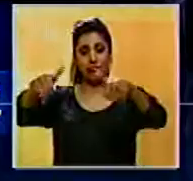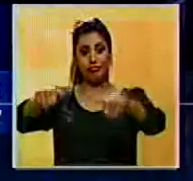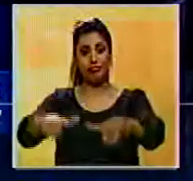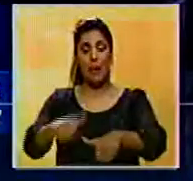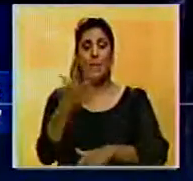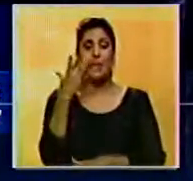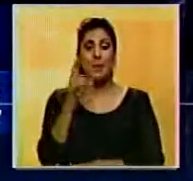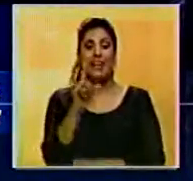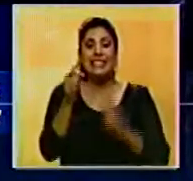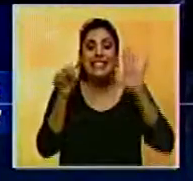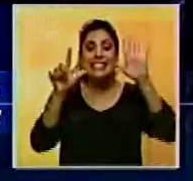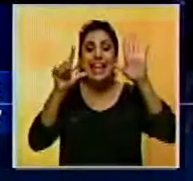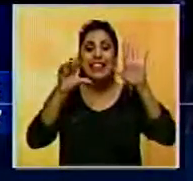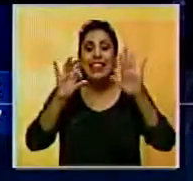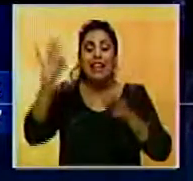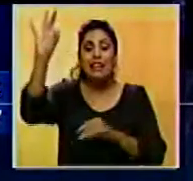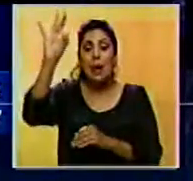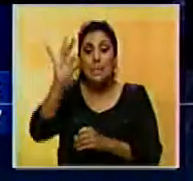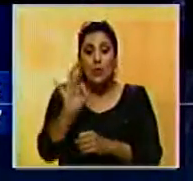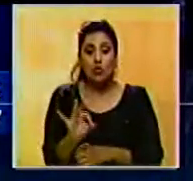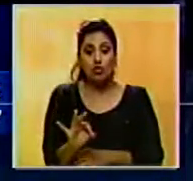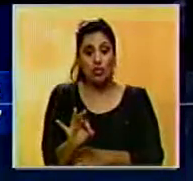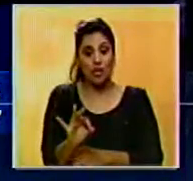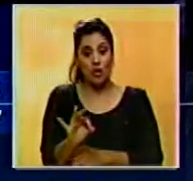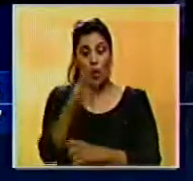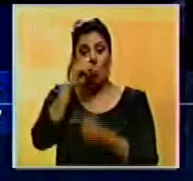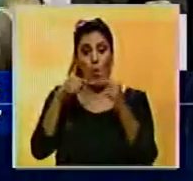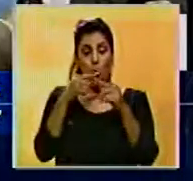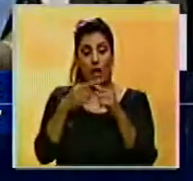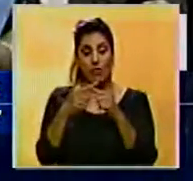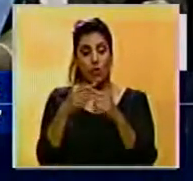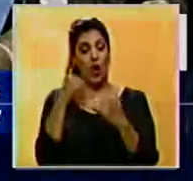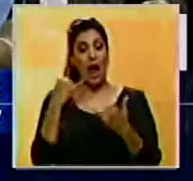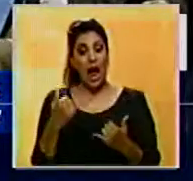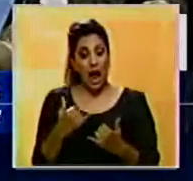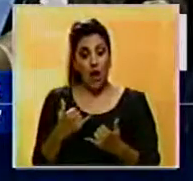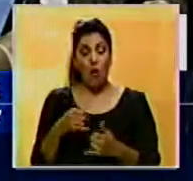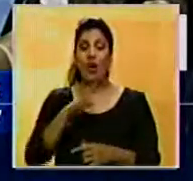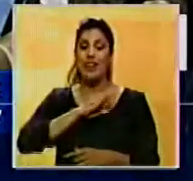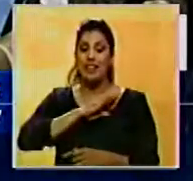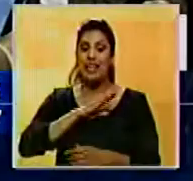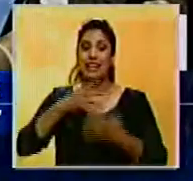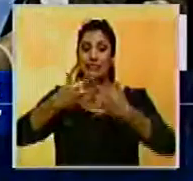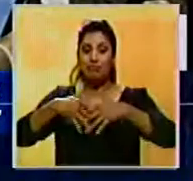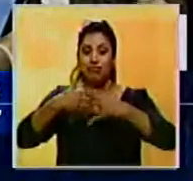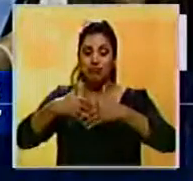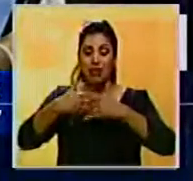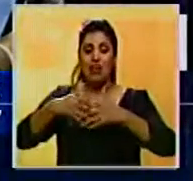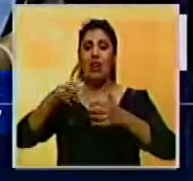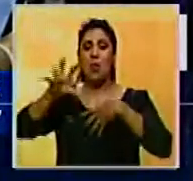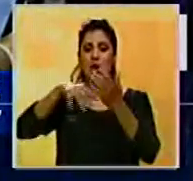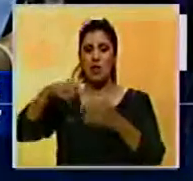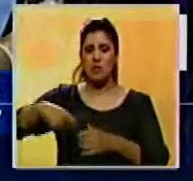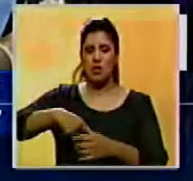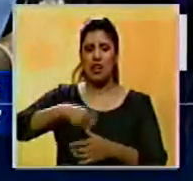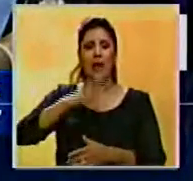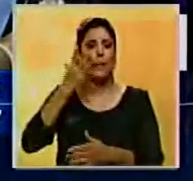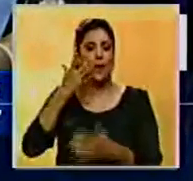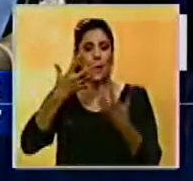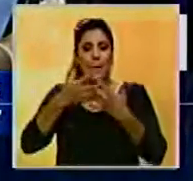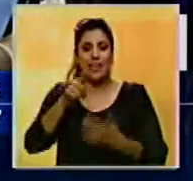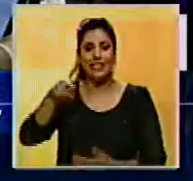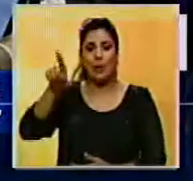cayendo a más del 70% en año y medio. Señaló además la existencia de empresarios desestabilizadores como